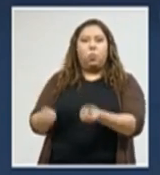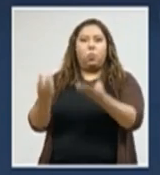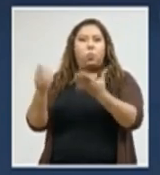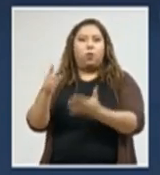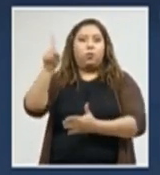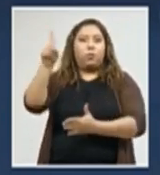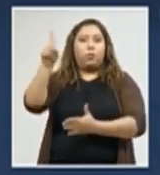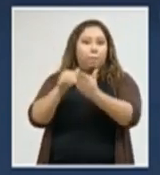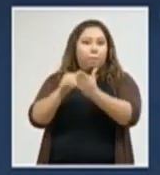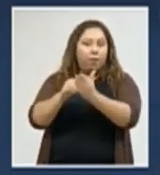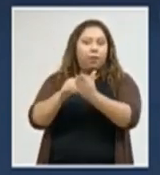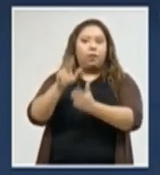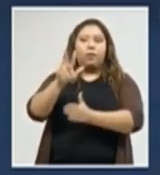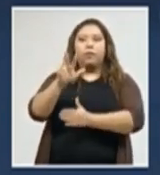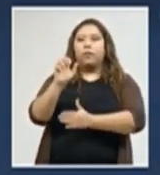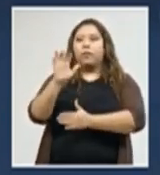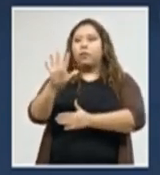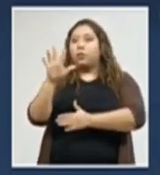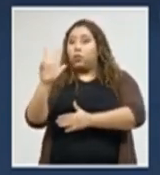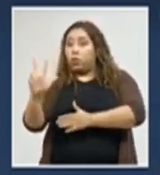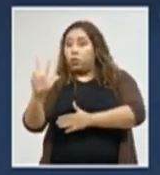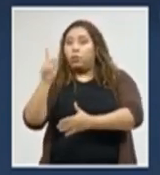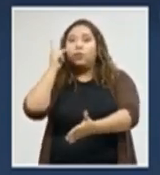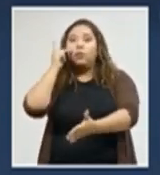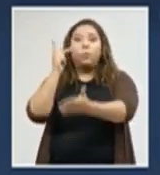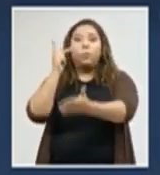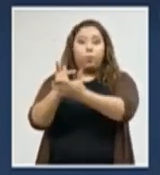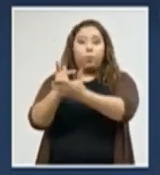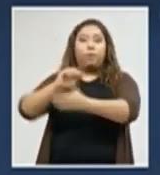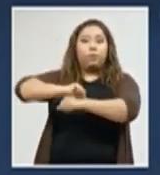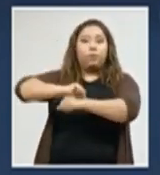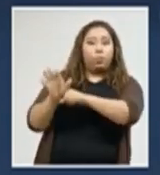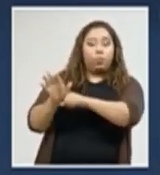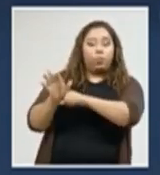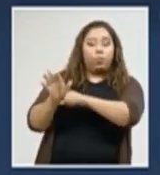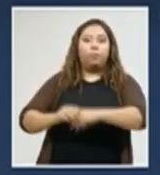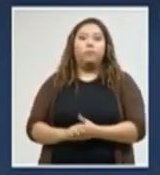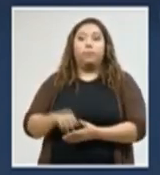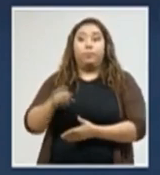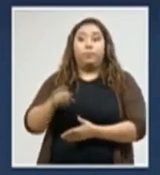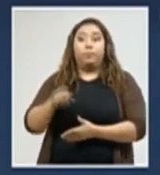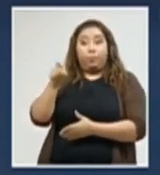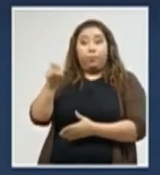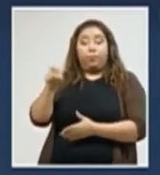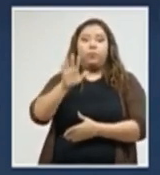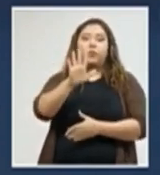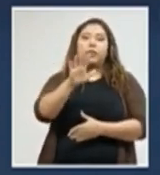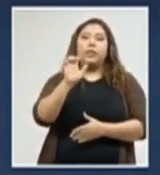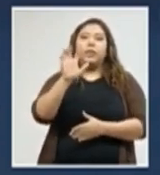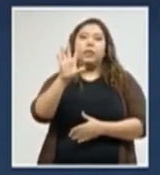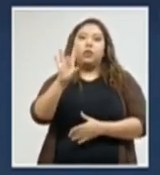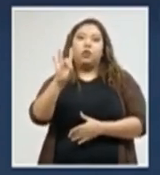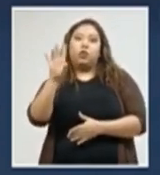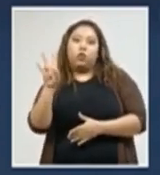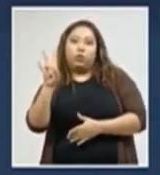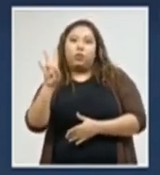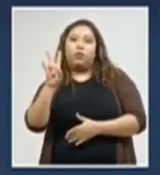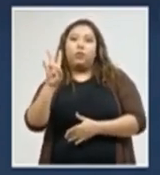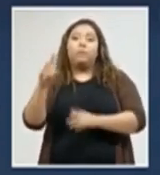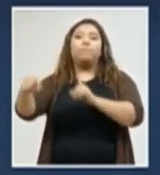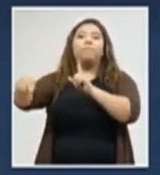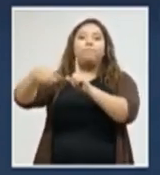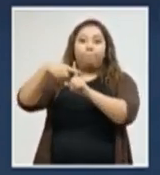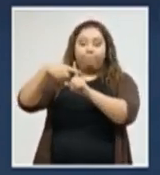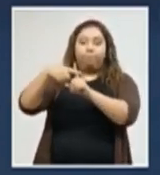1,353 pruebas para diagnóstico de COVID-19. De estas, 587 dieron un resultado